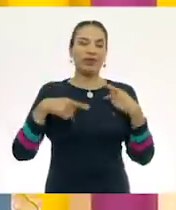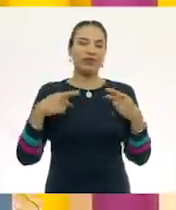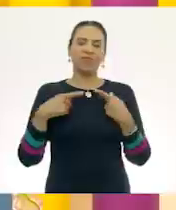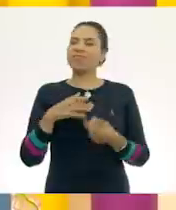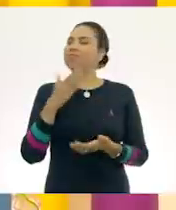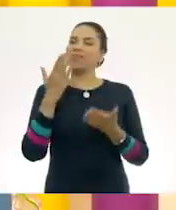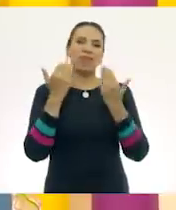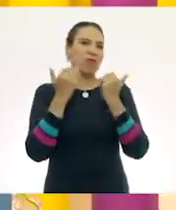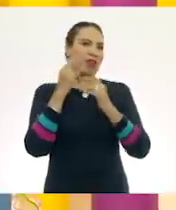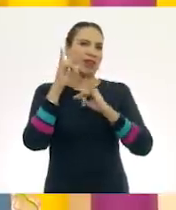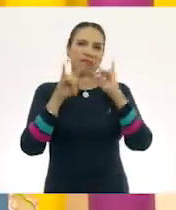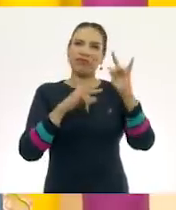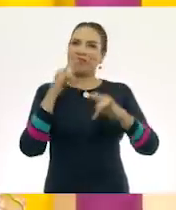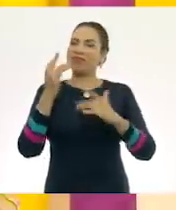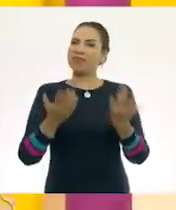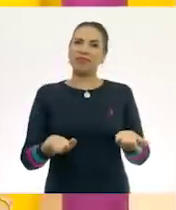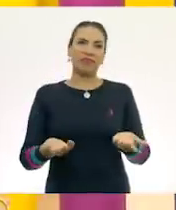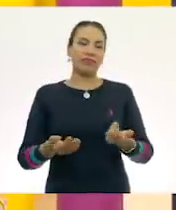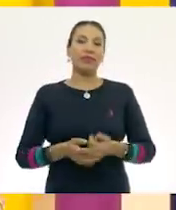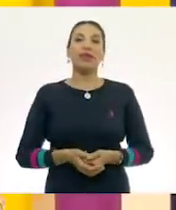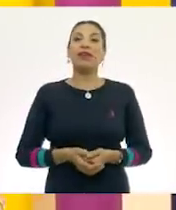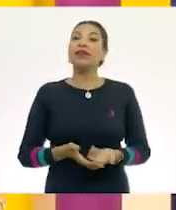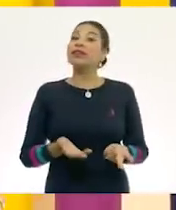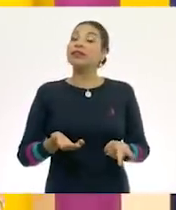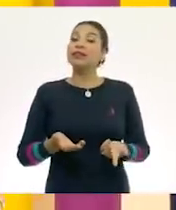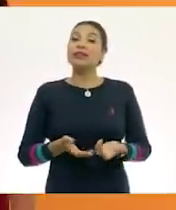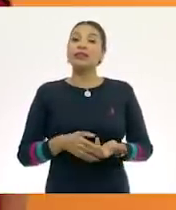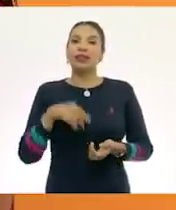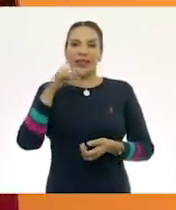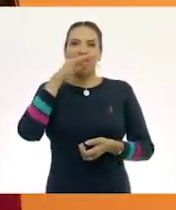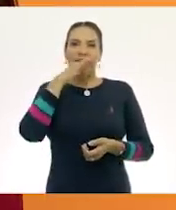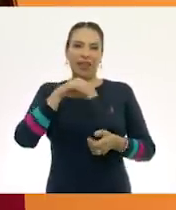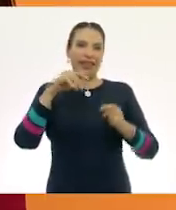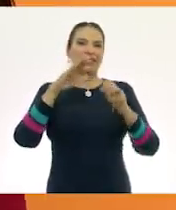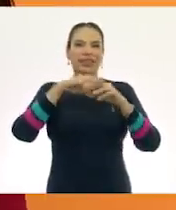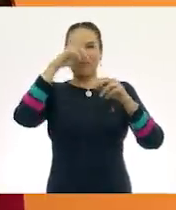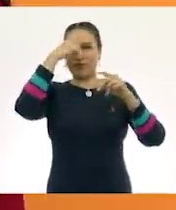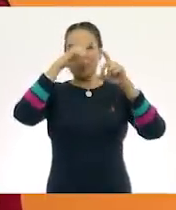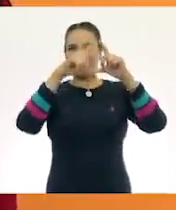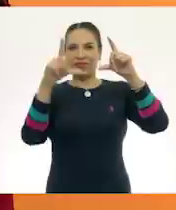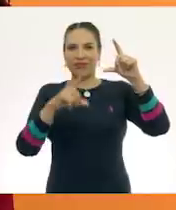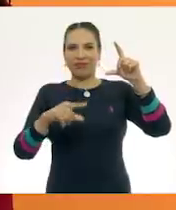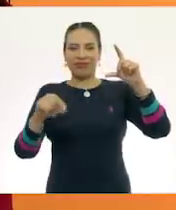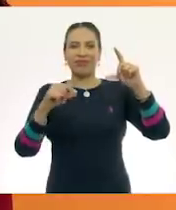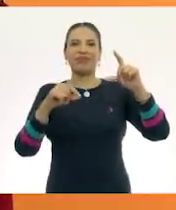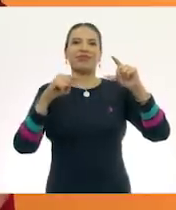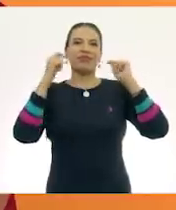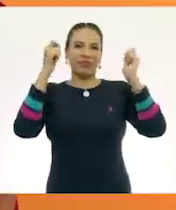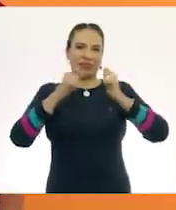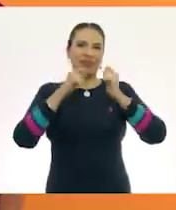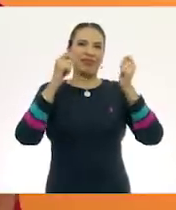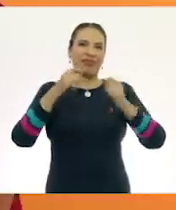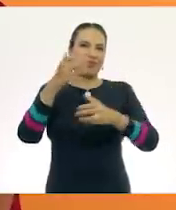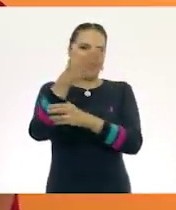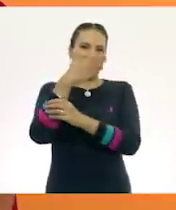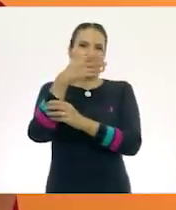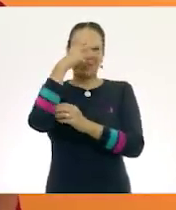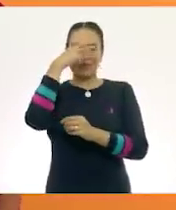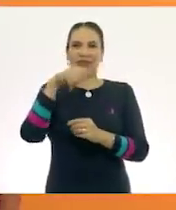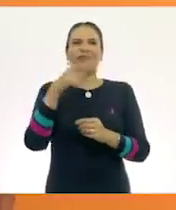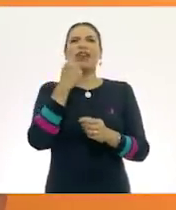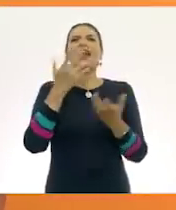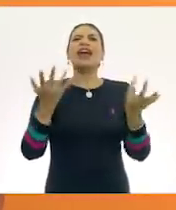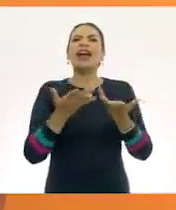no hubo feria. Así es. Y bueno, aquí están Las Fiestas Patrias y ¿qué es lo que vamos a hacer en esta hoja?